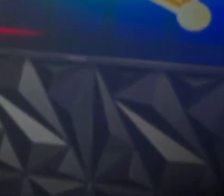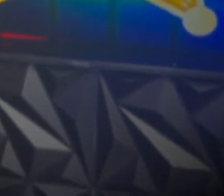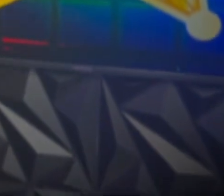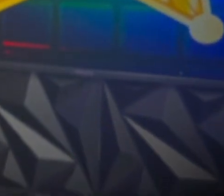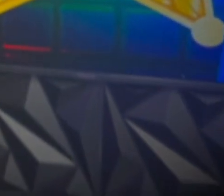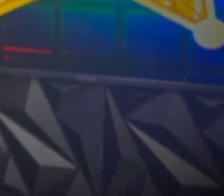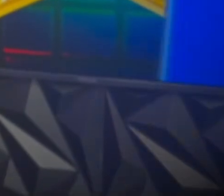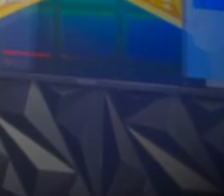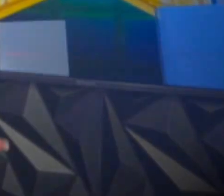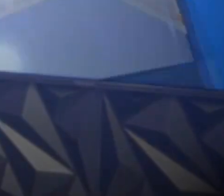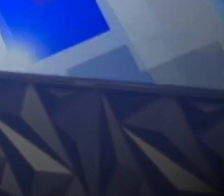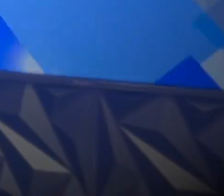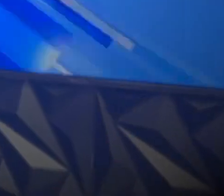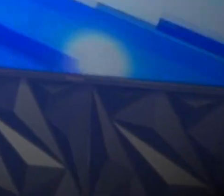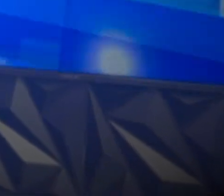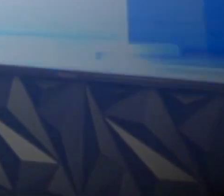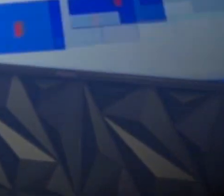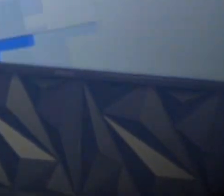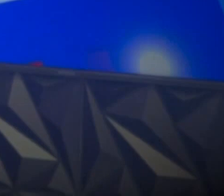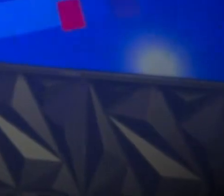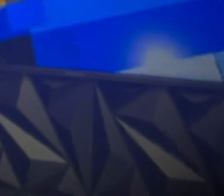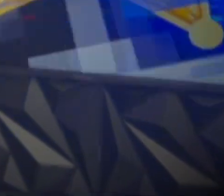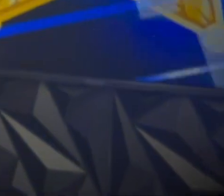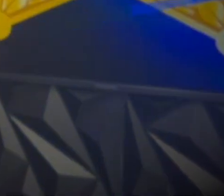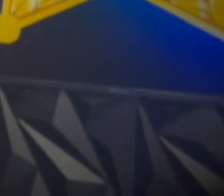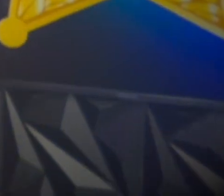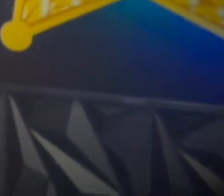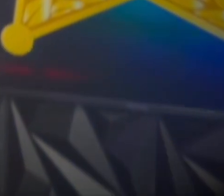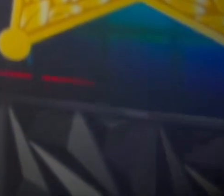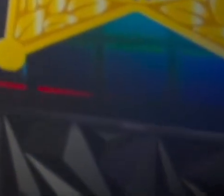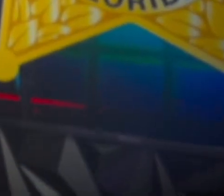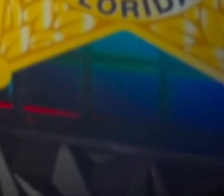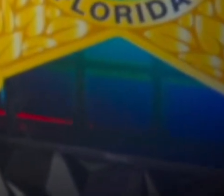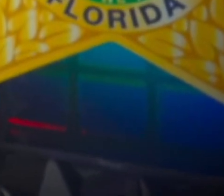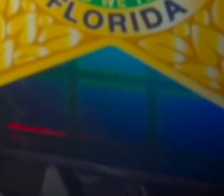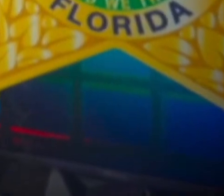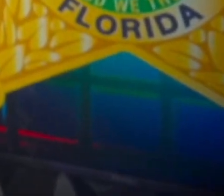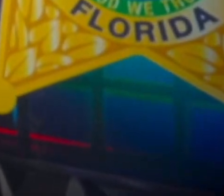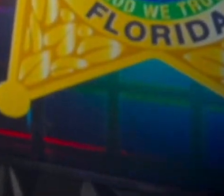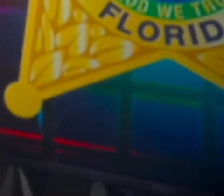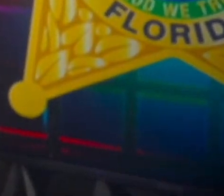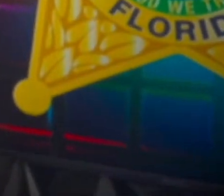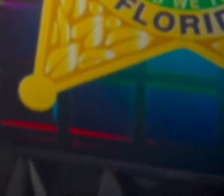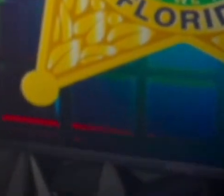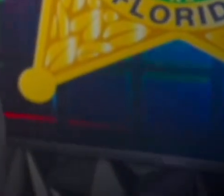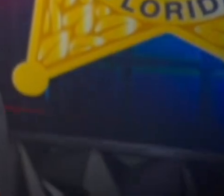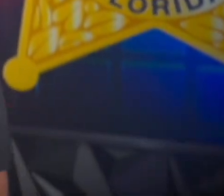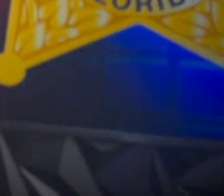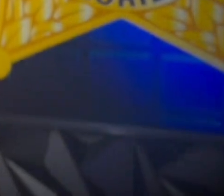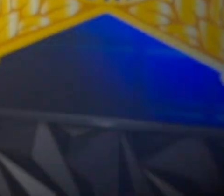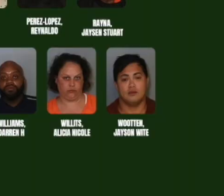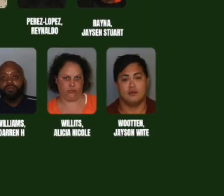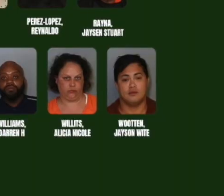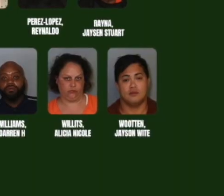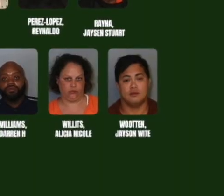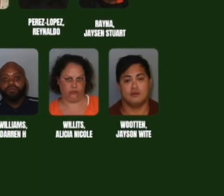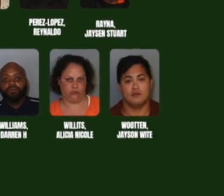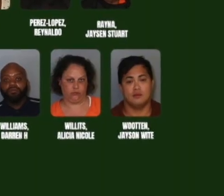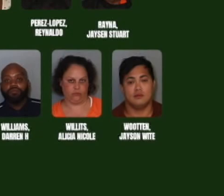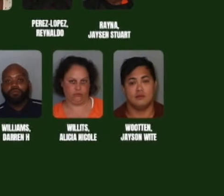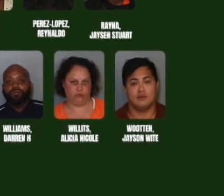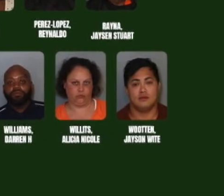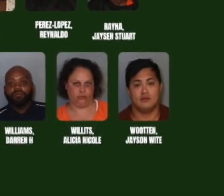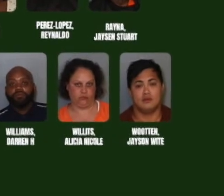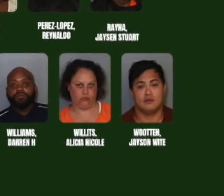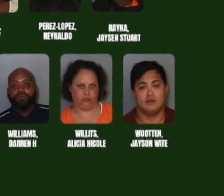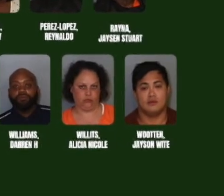en la casita. Pero por favor, controlen la bebelata. Si usted va a beber, beba en su casa. Porque si